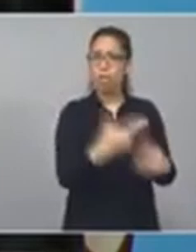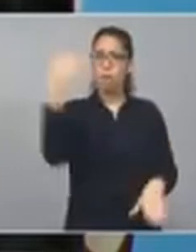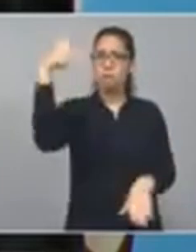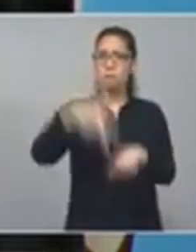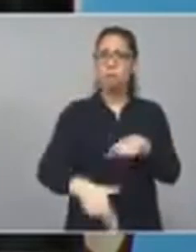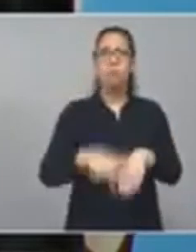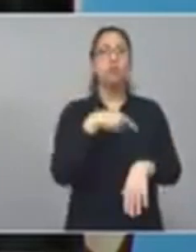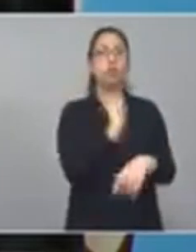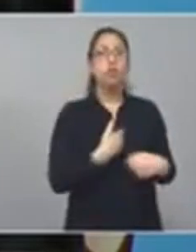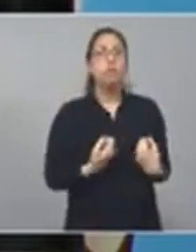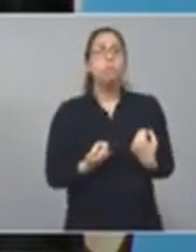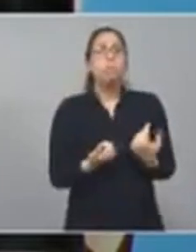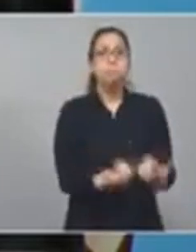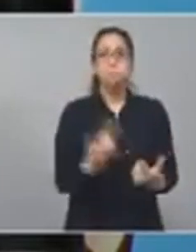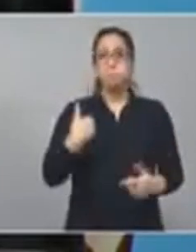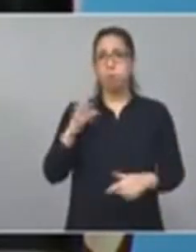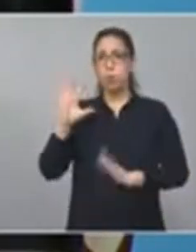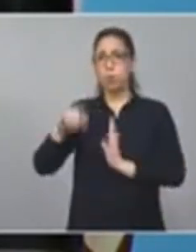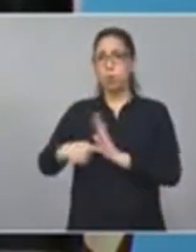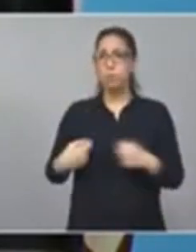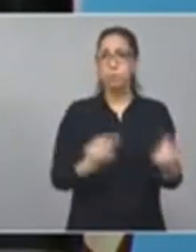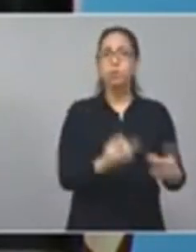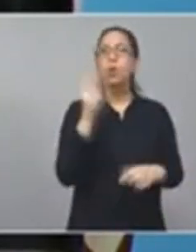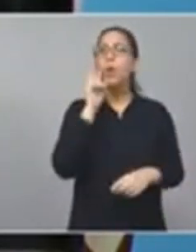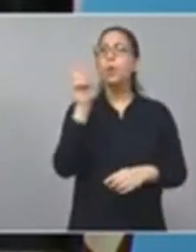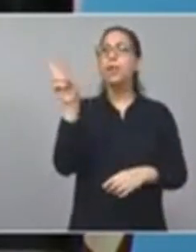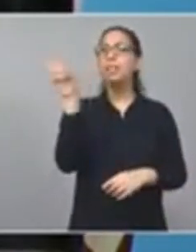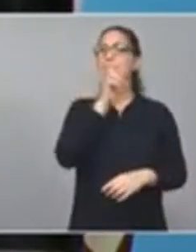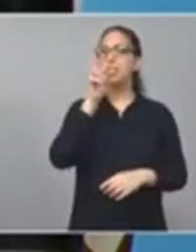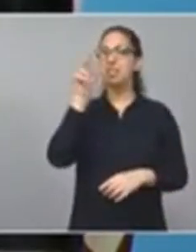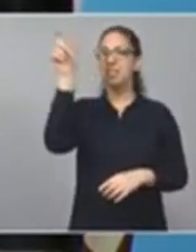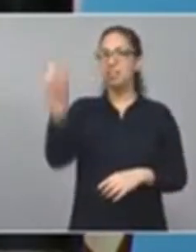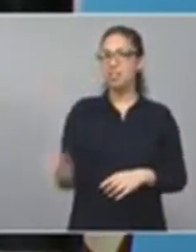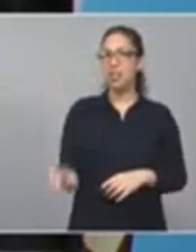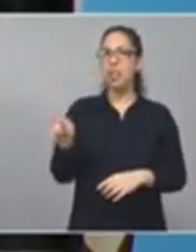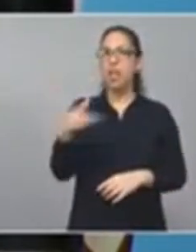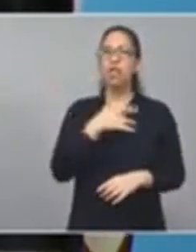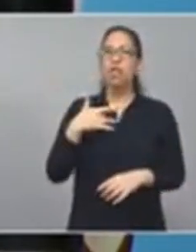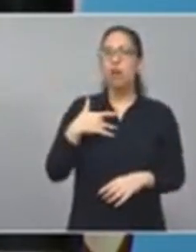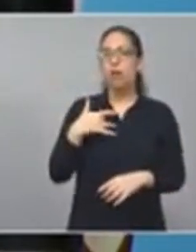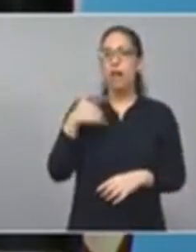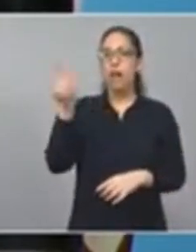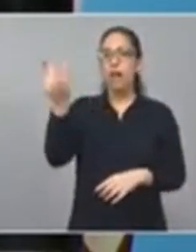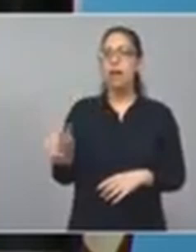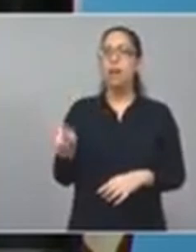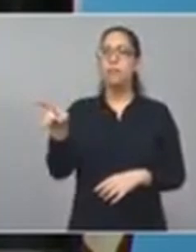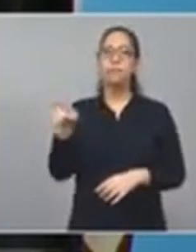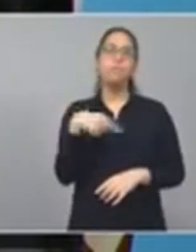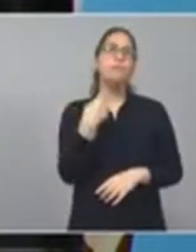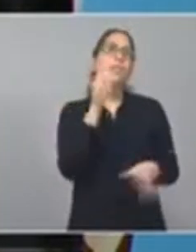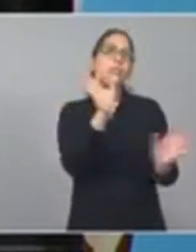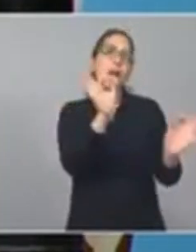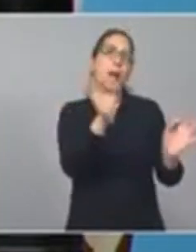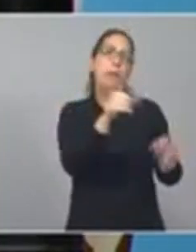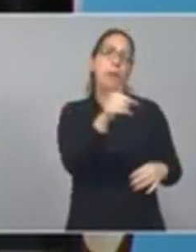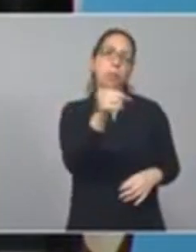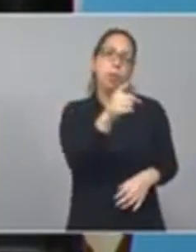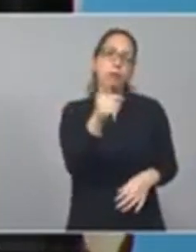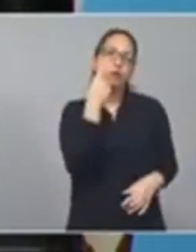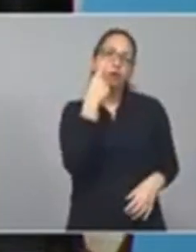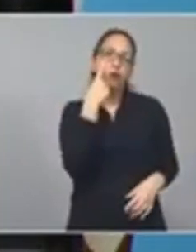Bademecum, el otro día veía a una señora que simplemente, porque de esto nosotros ustedes saben que no nos gusta